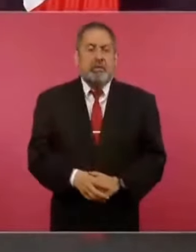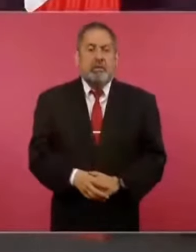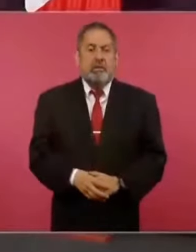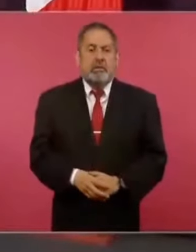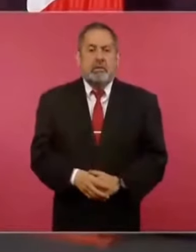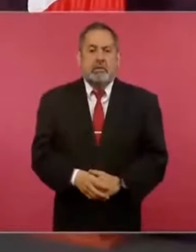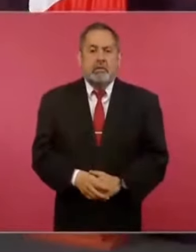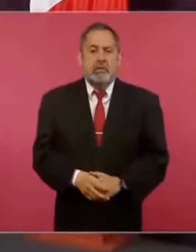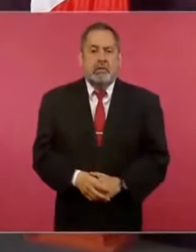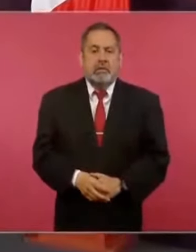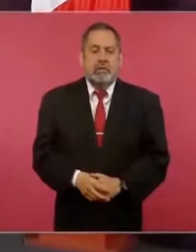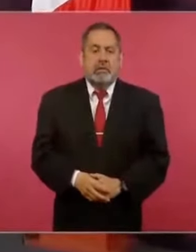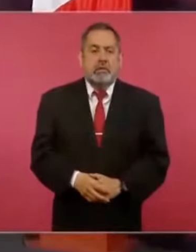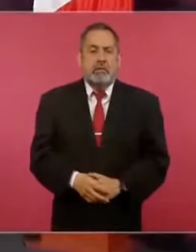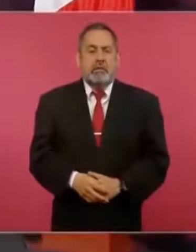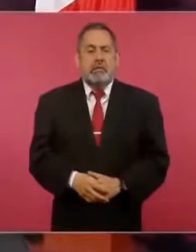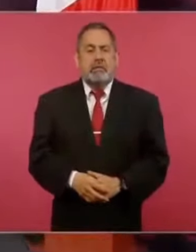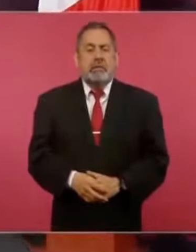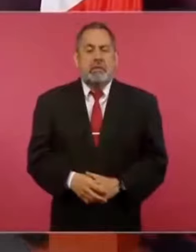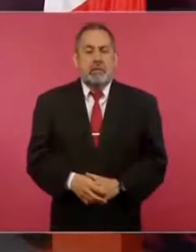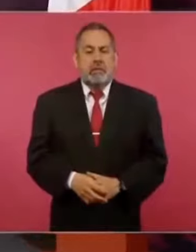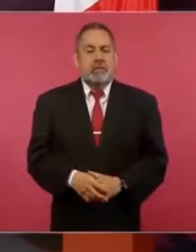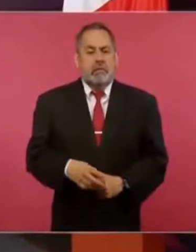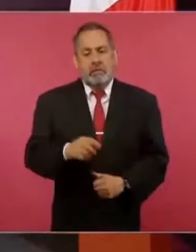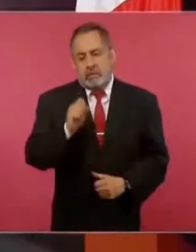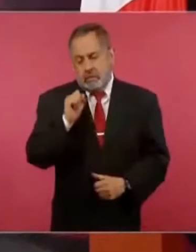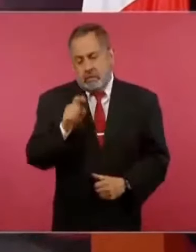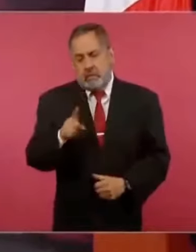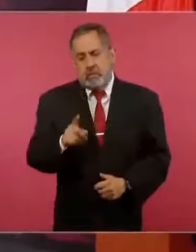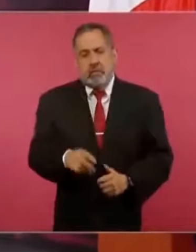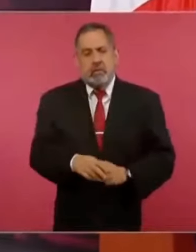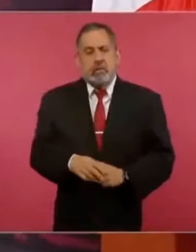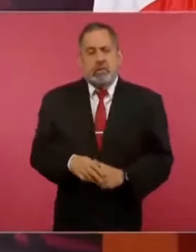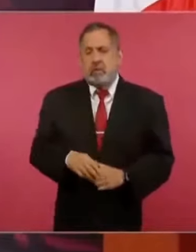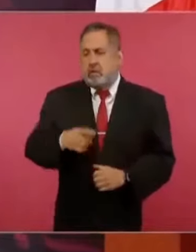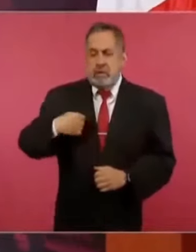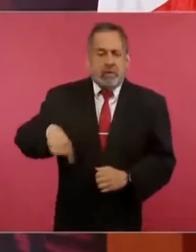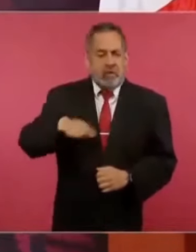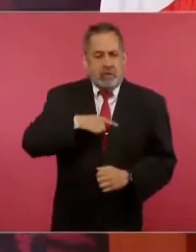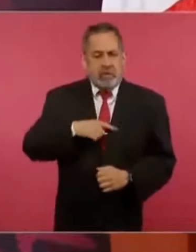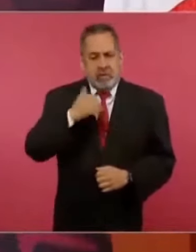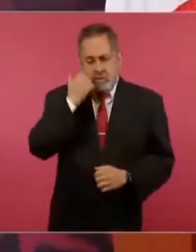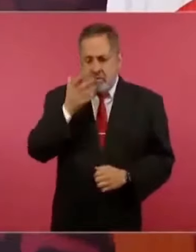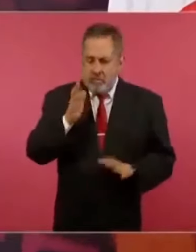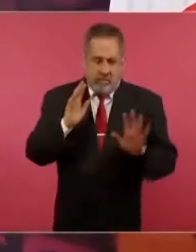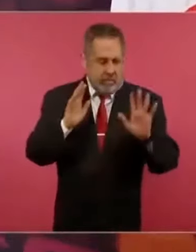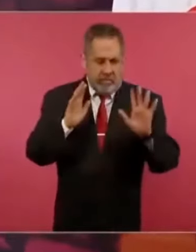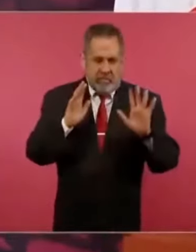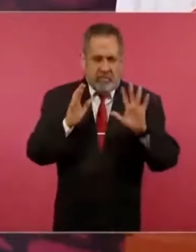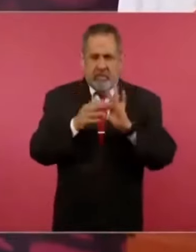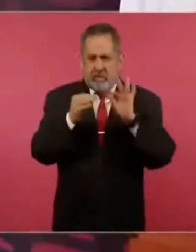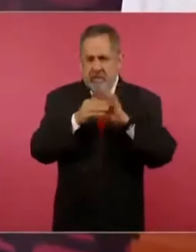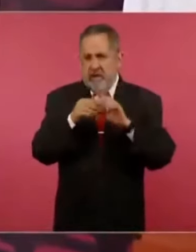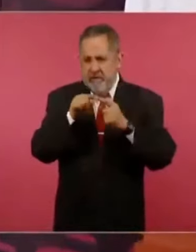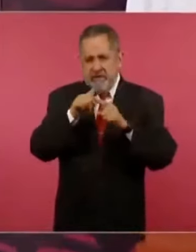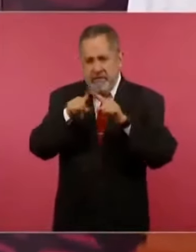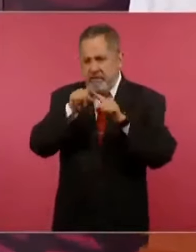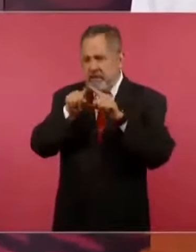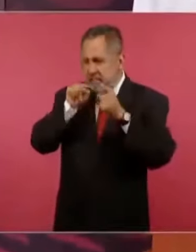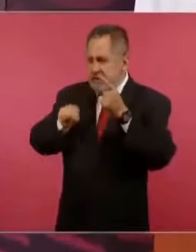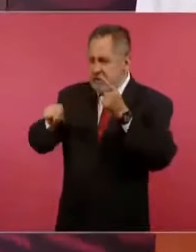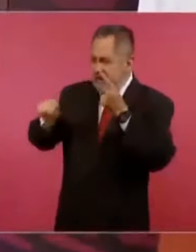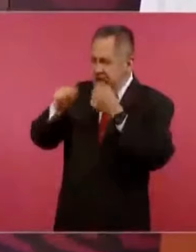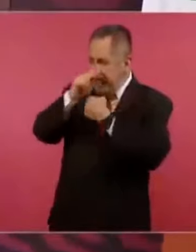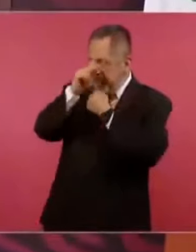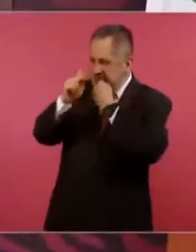Y sí, desde luego que nosotros queremos, se han manifestado muchos